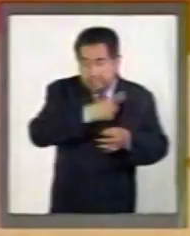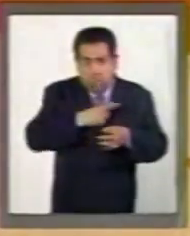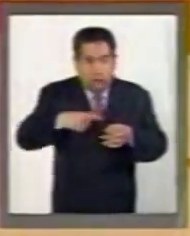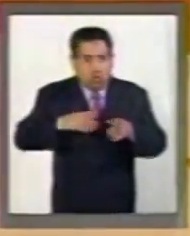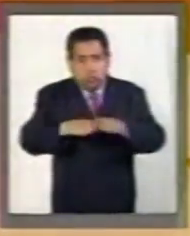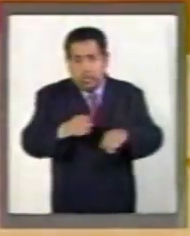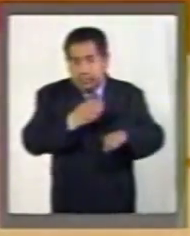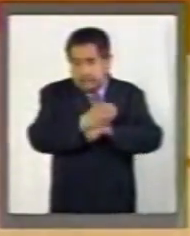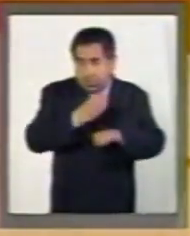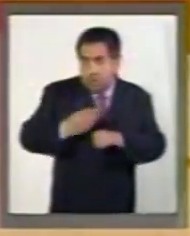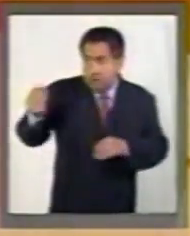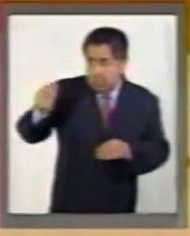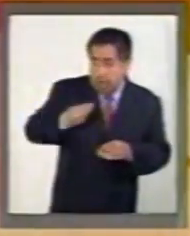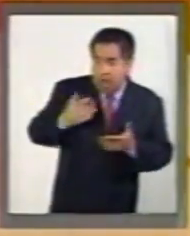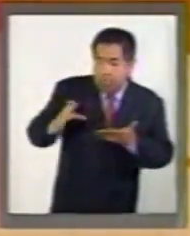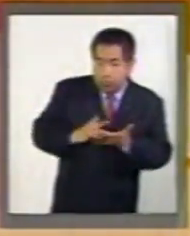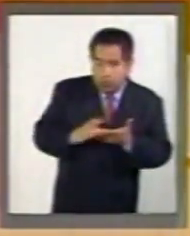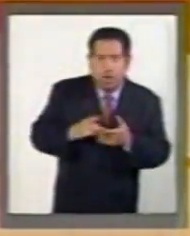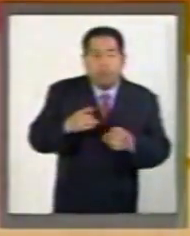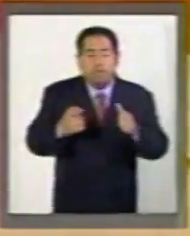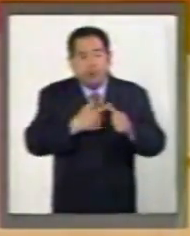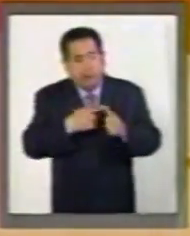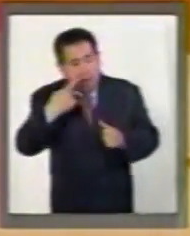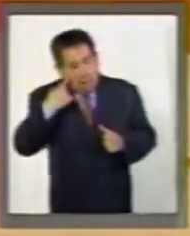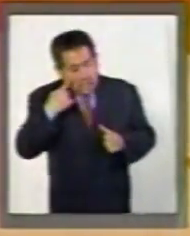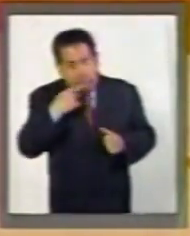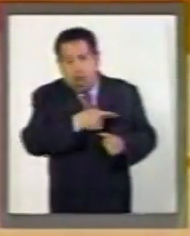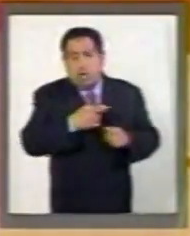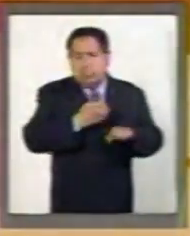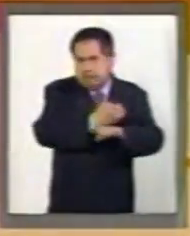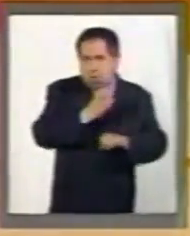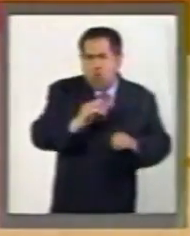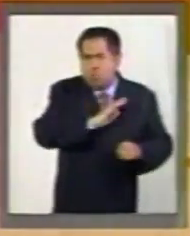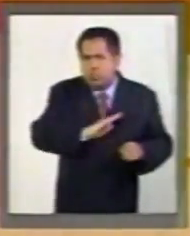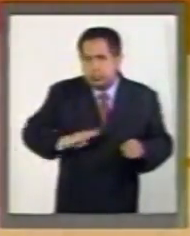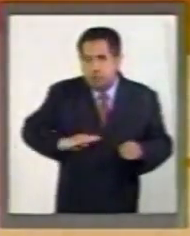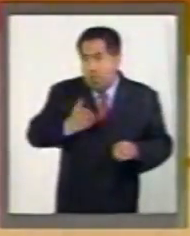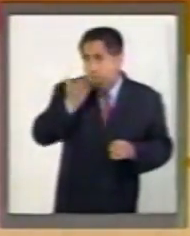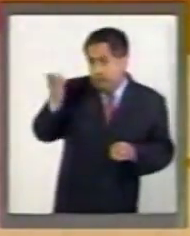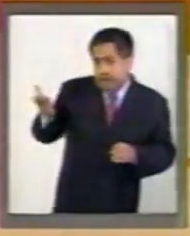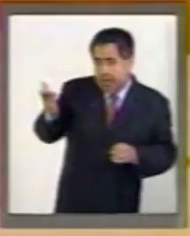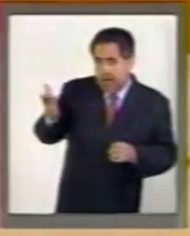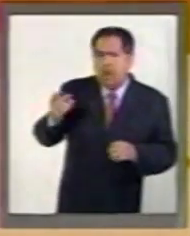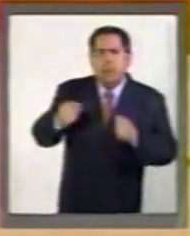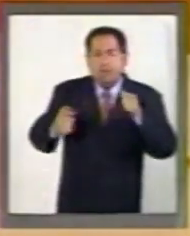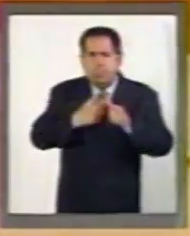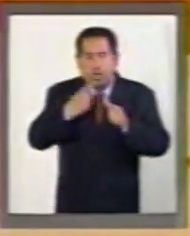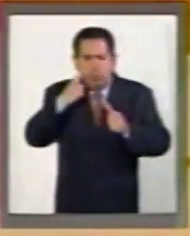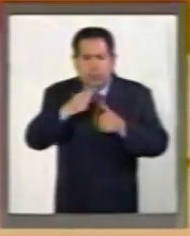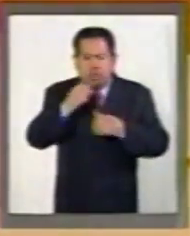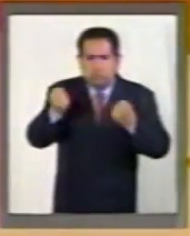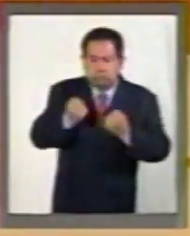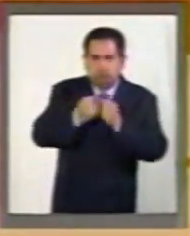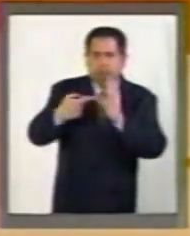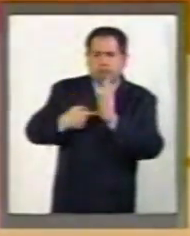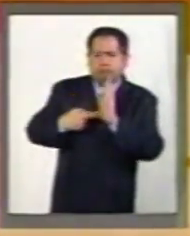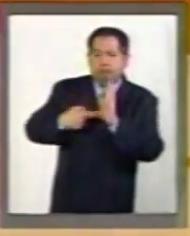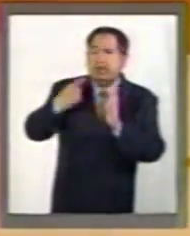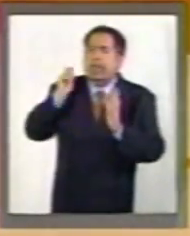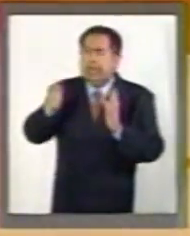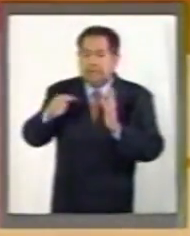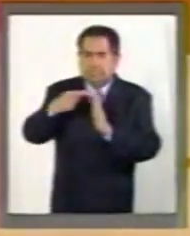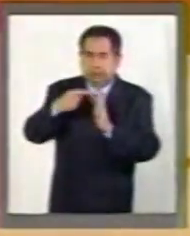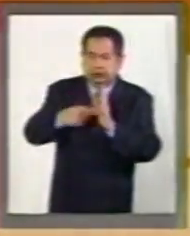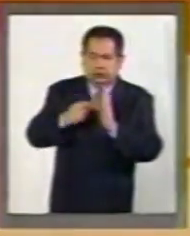adquiridas con anterioridad, el Estado o municipio que solicite deberá respaldar su solicitud